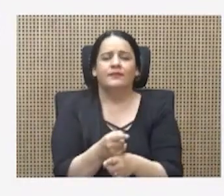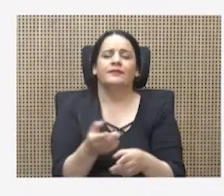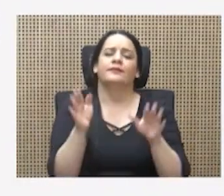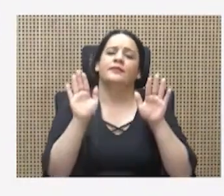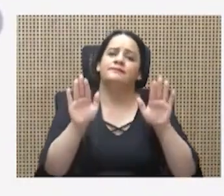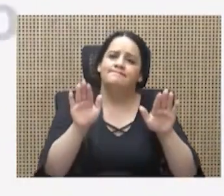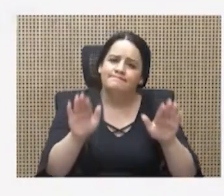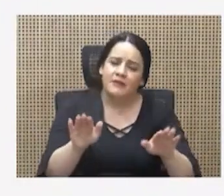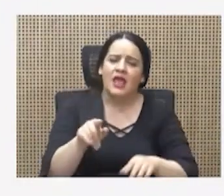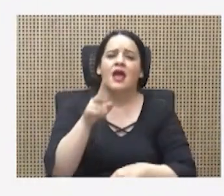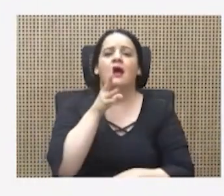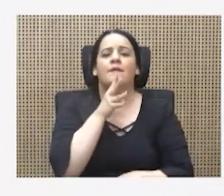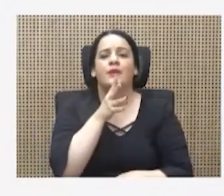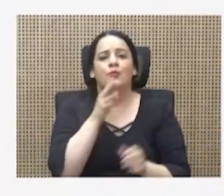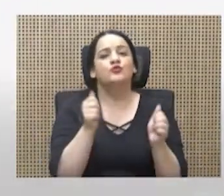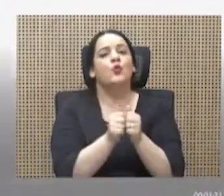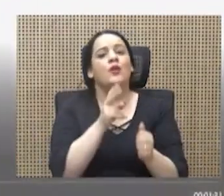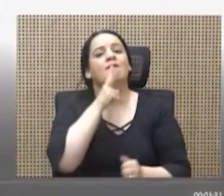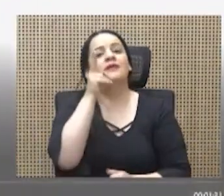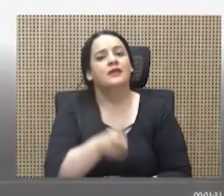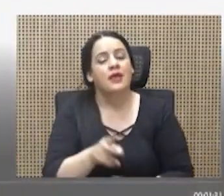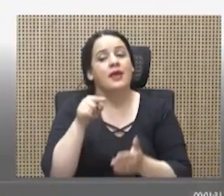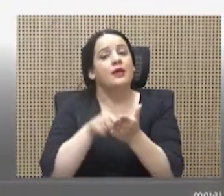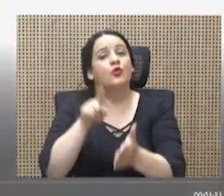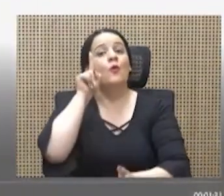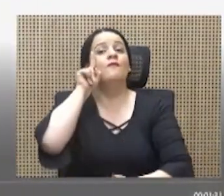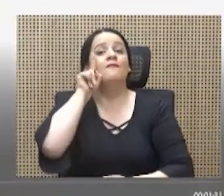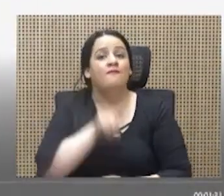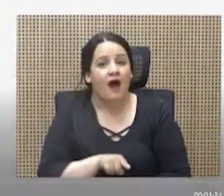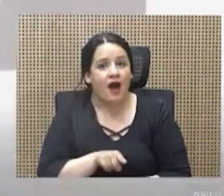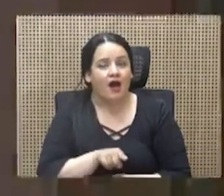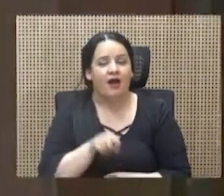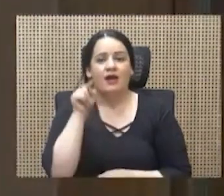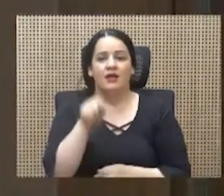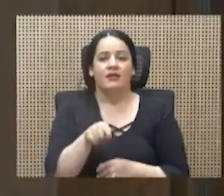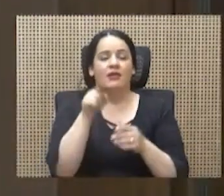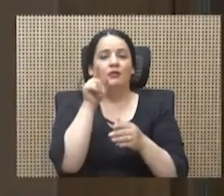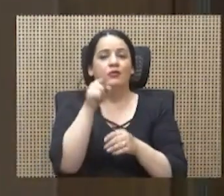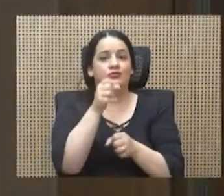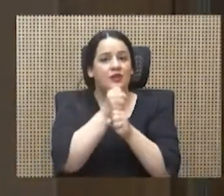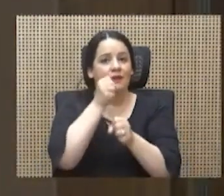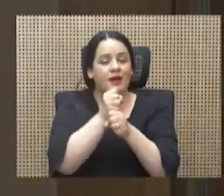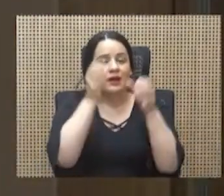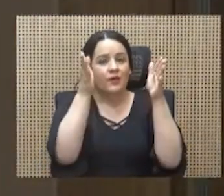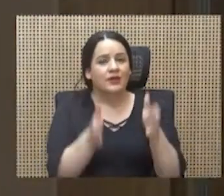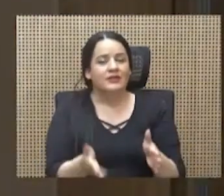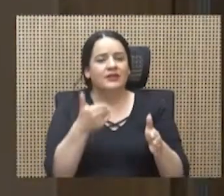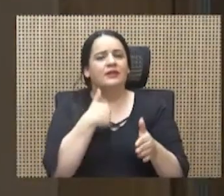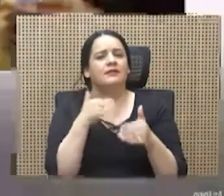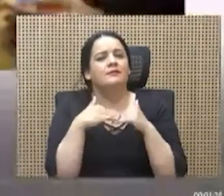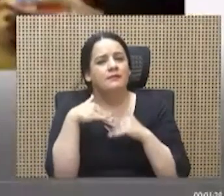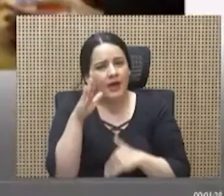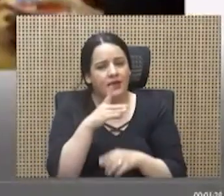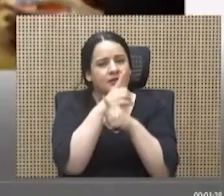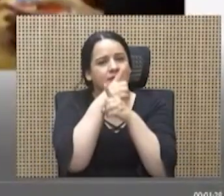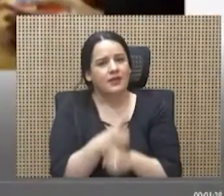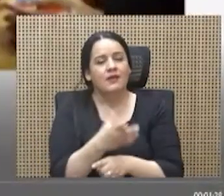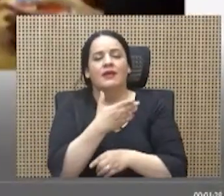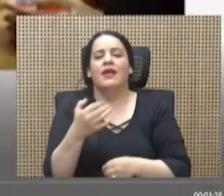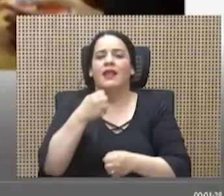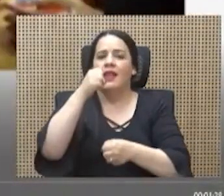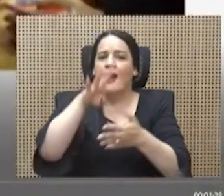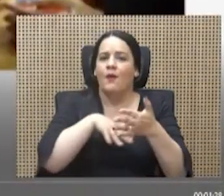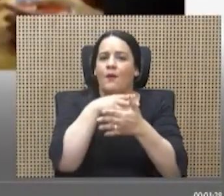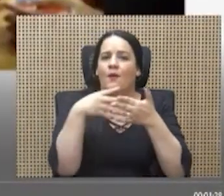hablemos con la verdad. Esto es falso. Los trabajadores van a tener más descanso que en la jornada